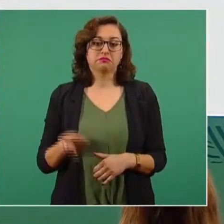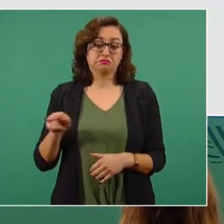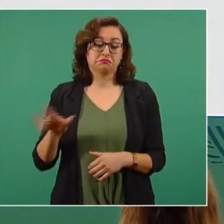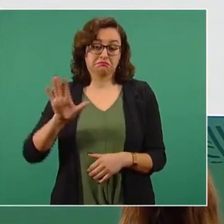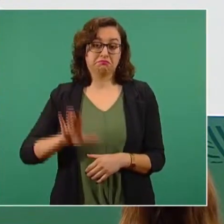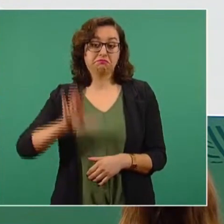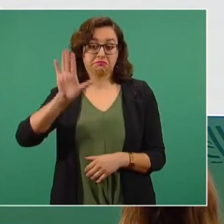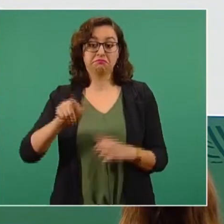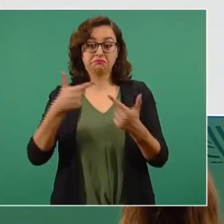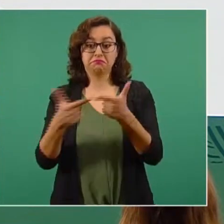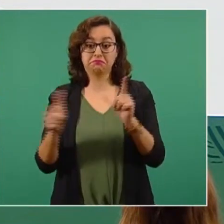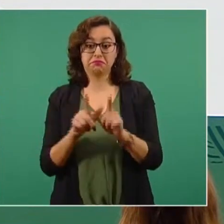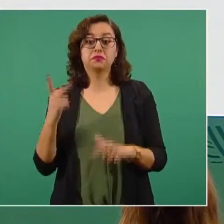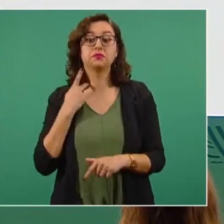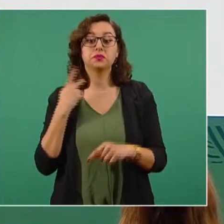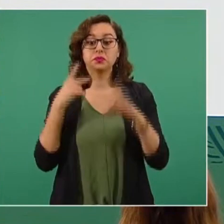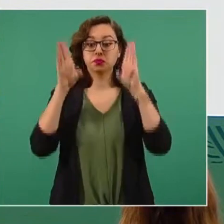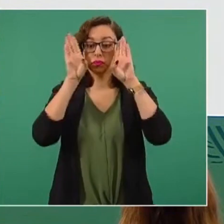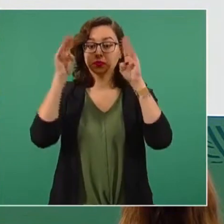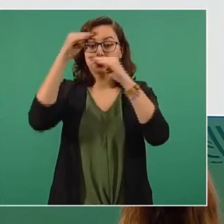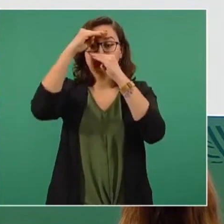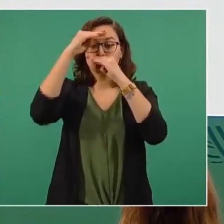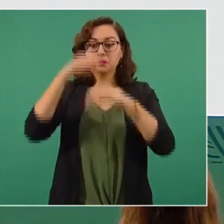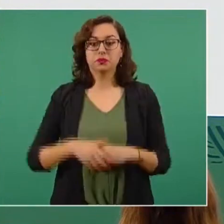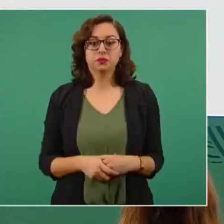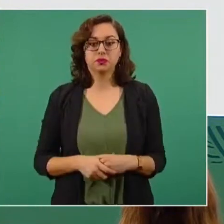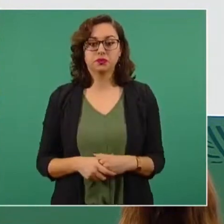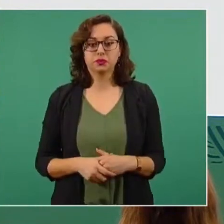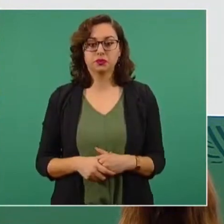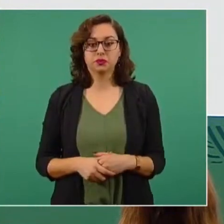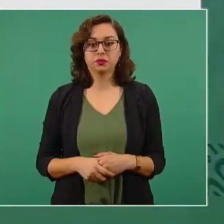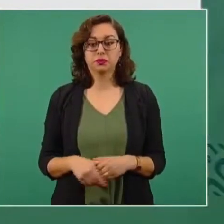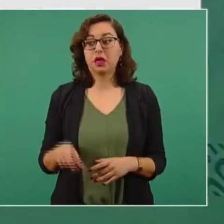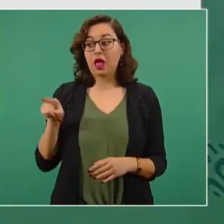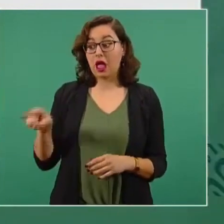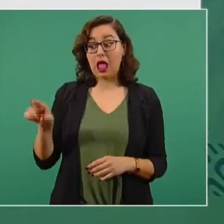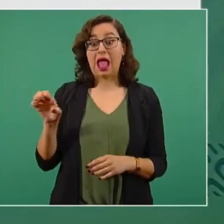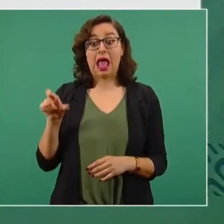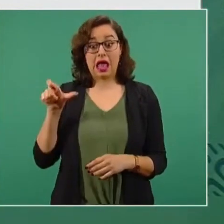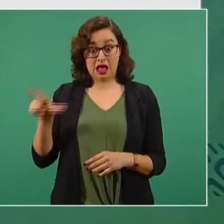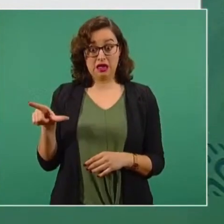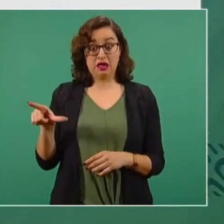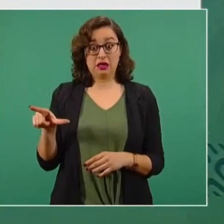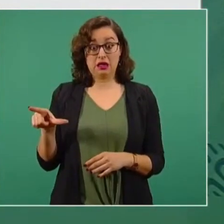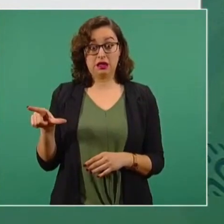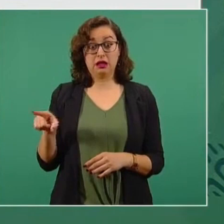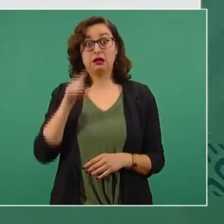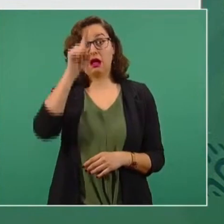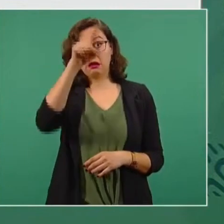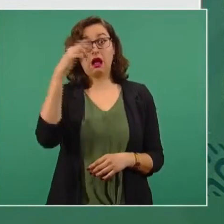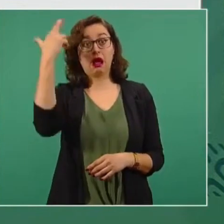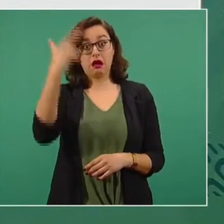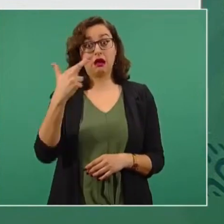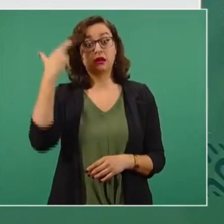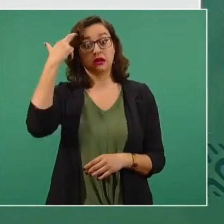político conservador. Ese me fue a acusar con el rey de España.